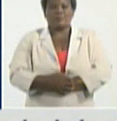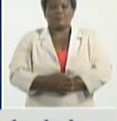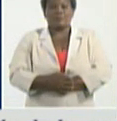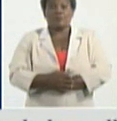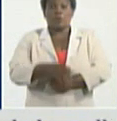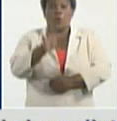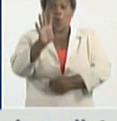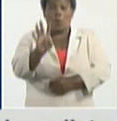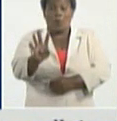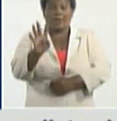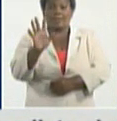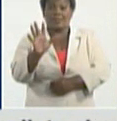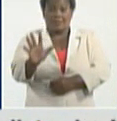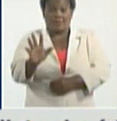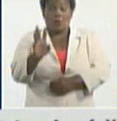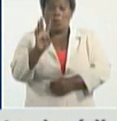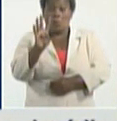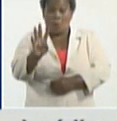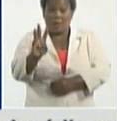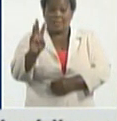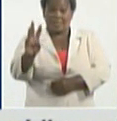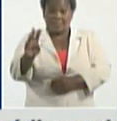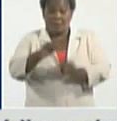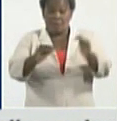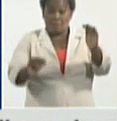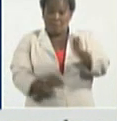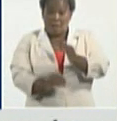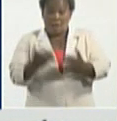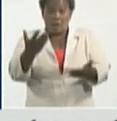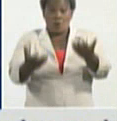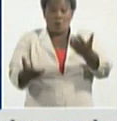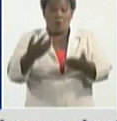43 casos autóctonos menos, que en el día anterior,